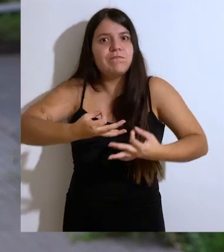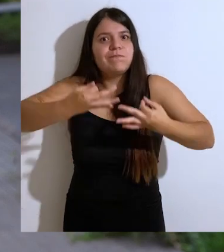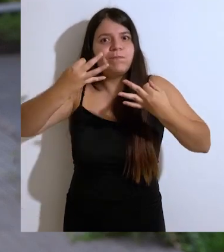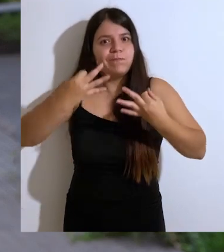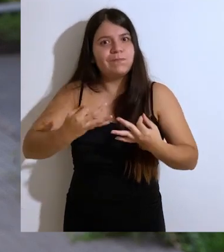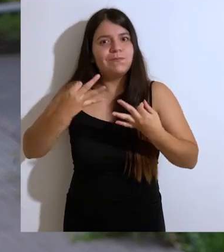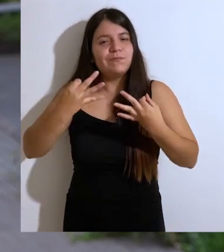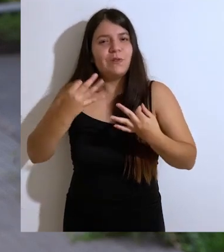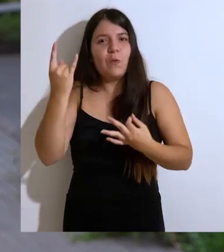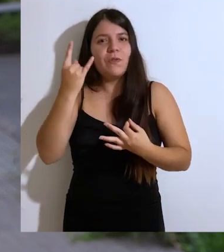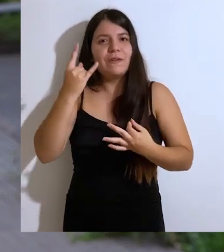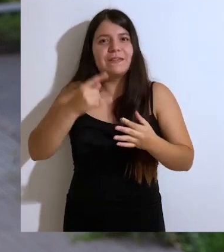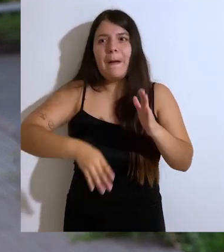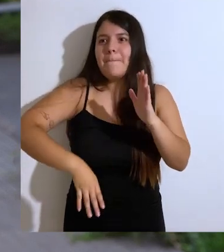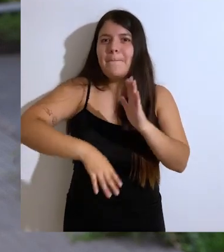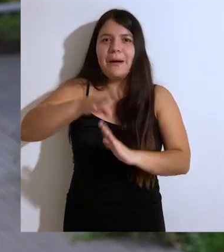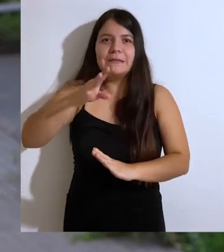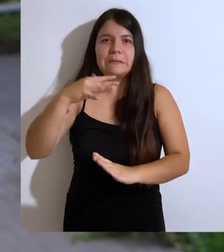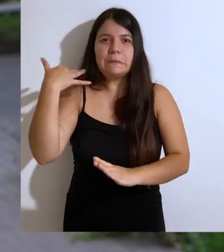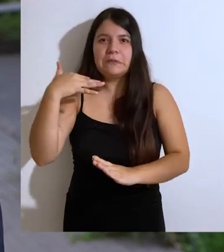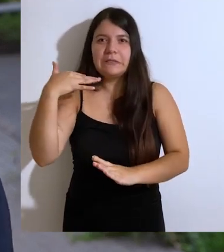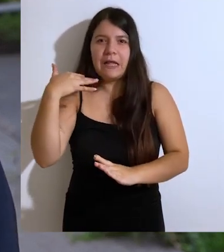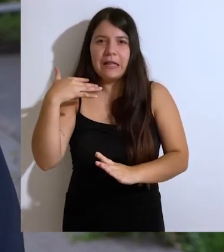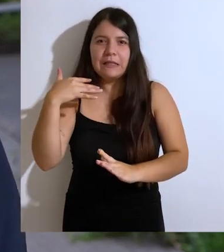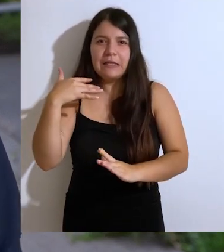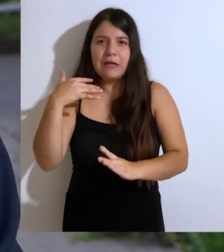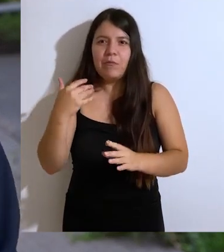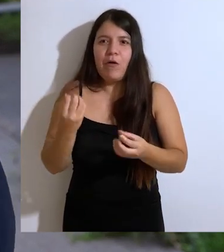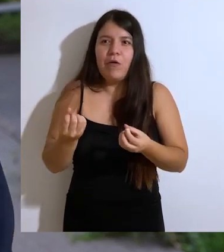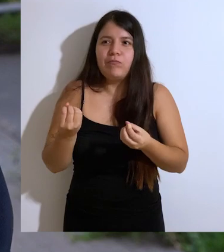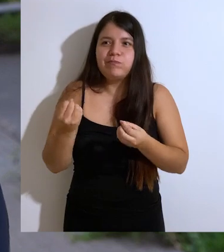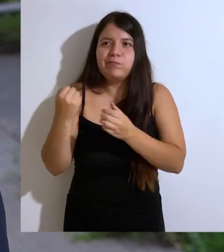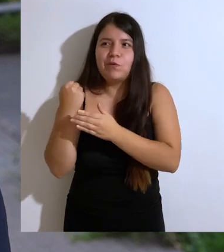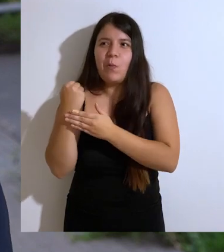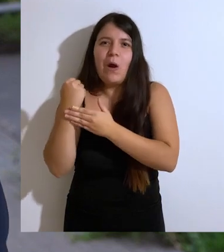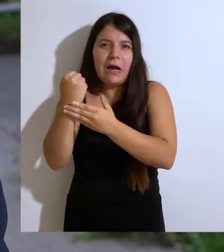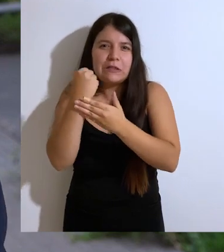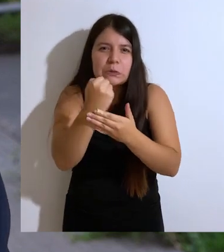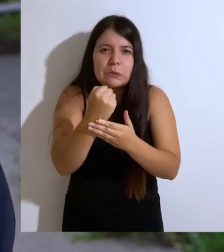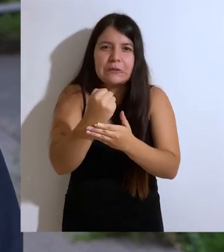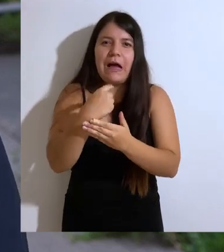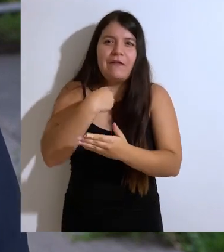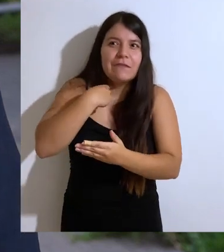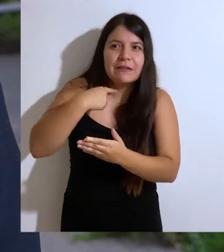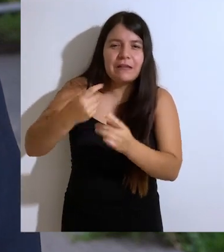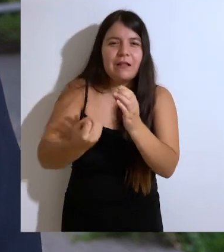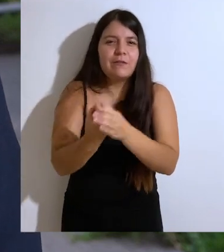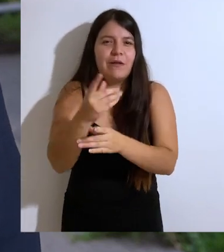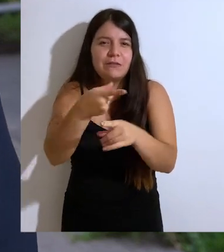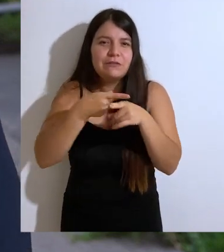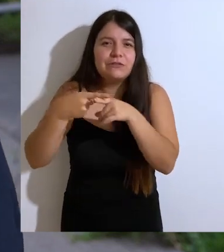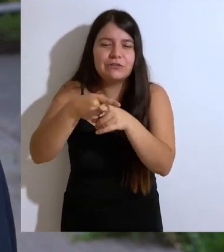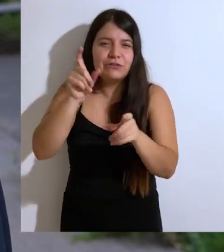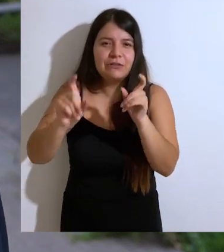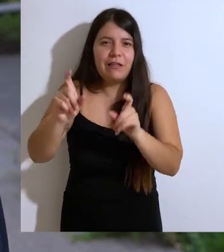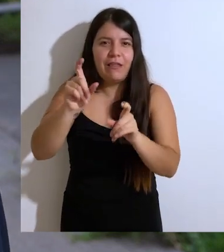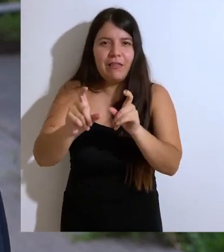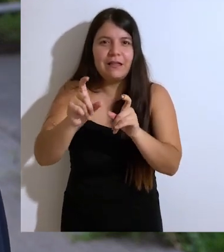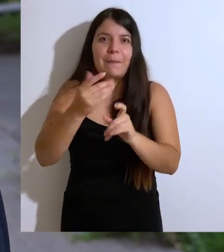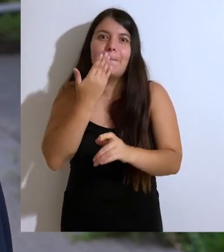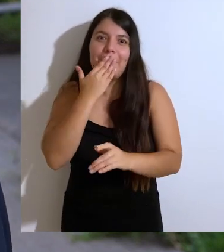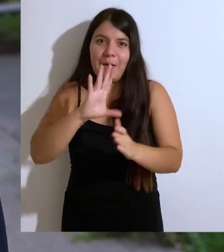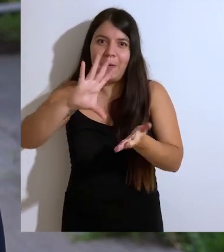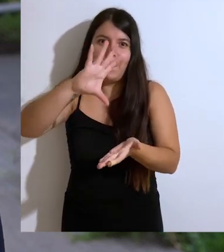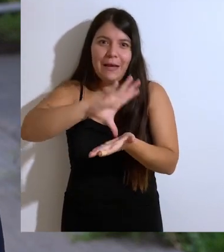como la universidad más influyente en la construcción de una nueva sociedad, en la construcción